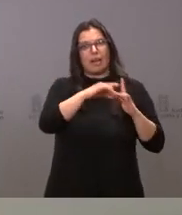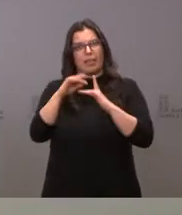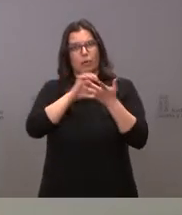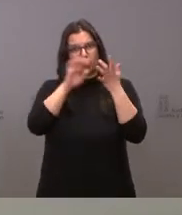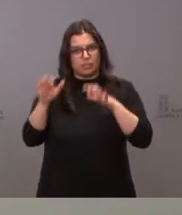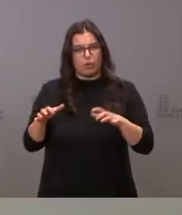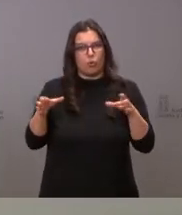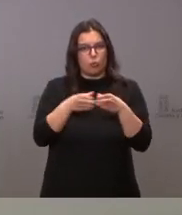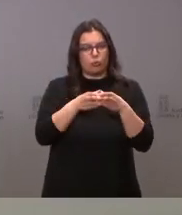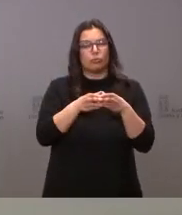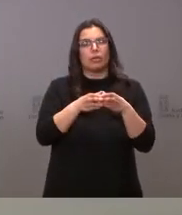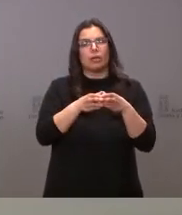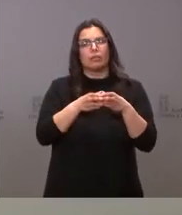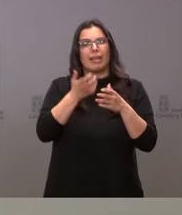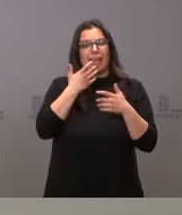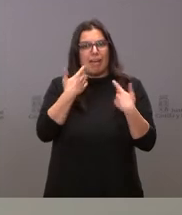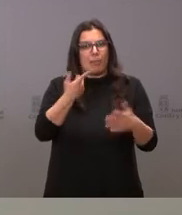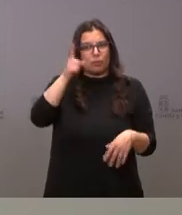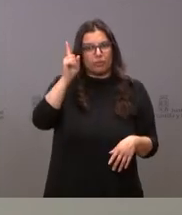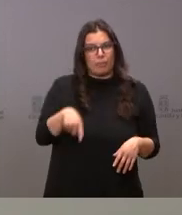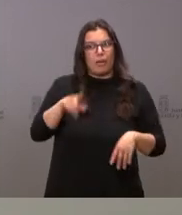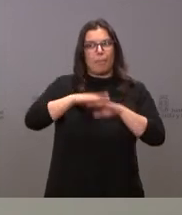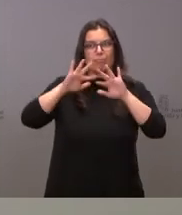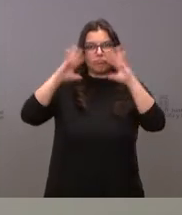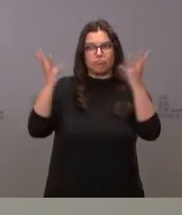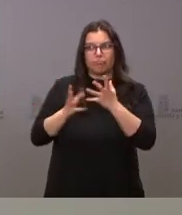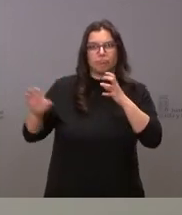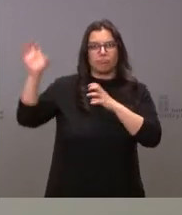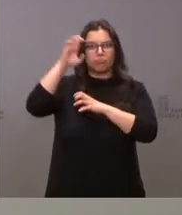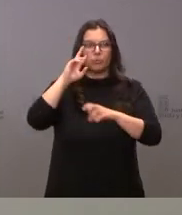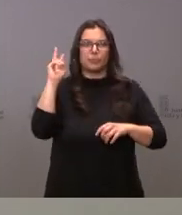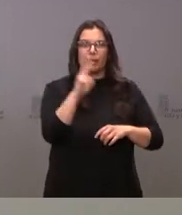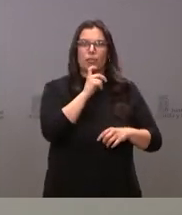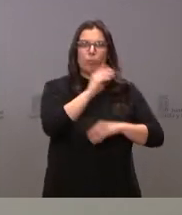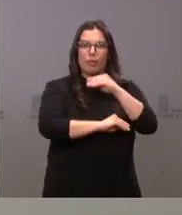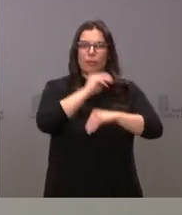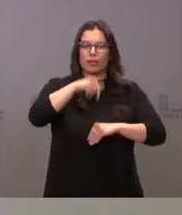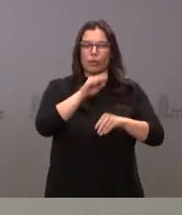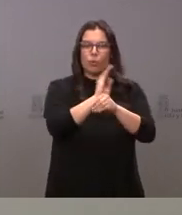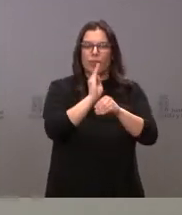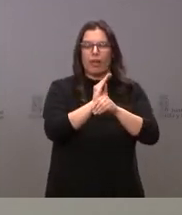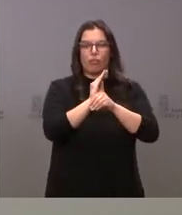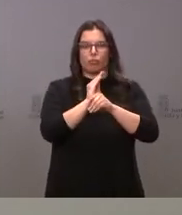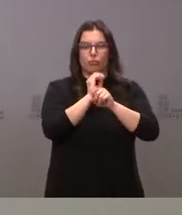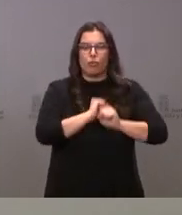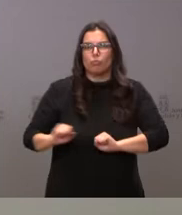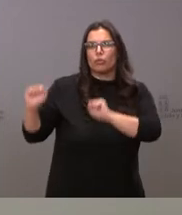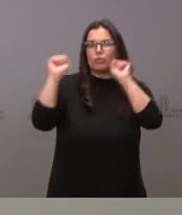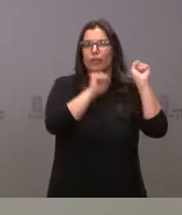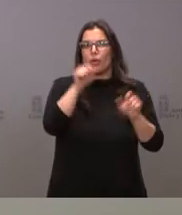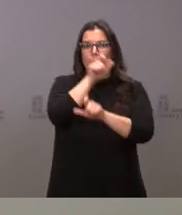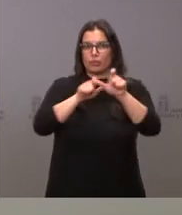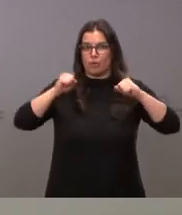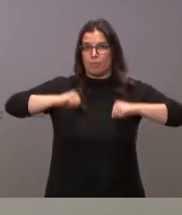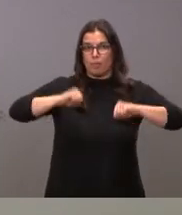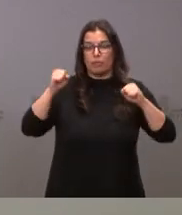ejemplo dentro del contexto nacional e internacional del cuidado, la atención, la protección de las personas mayores. Y, desde ese